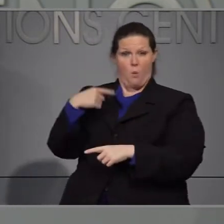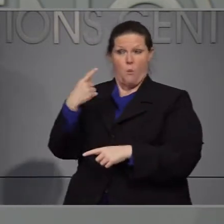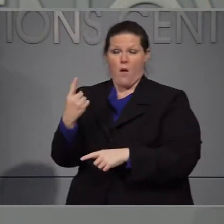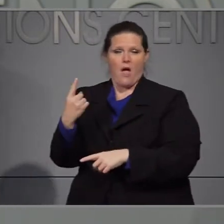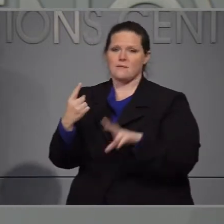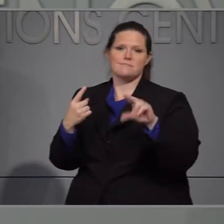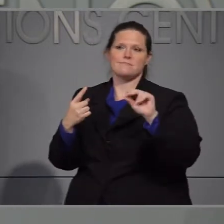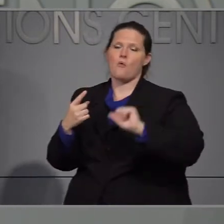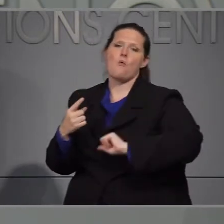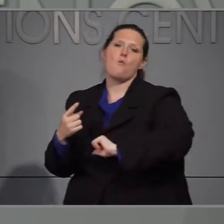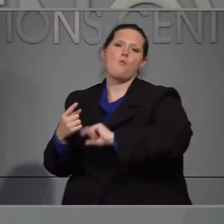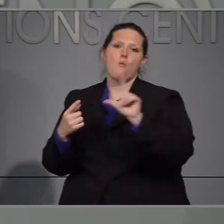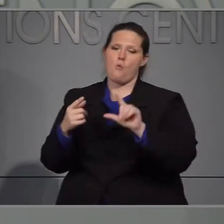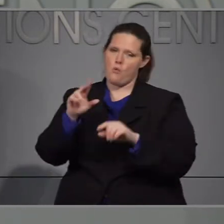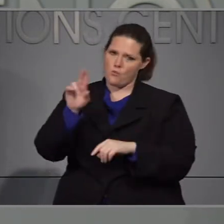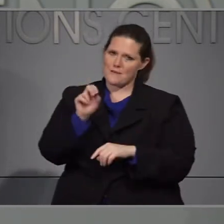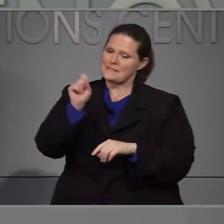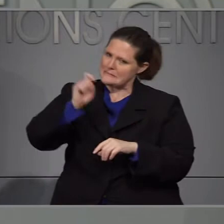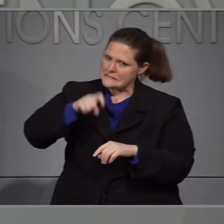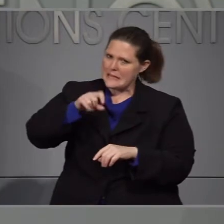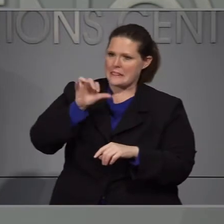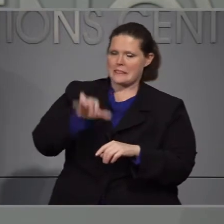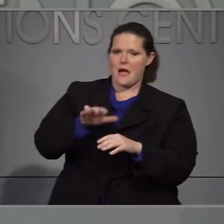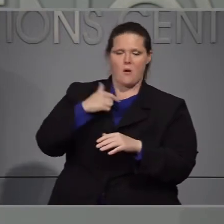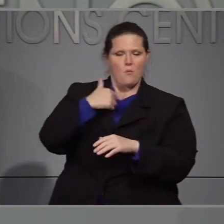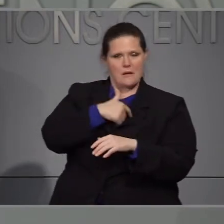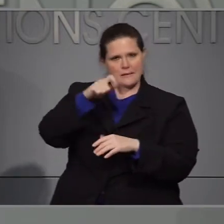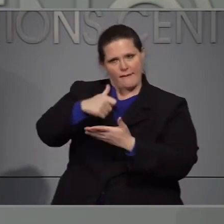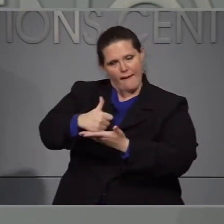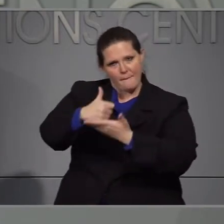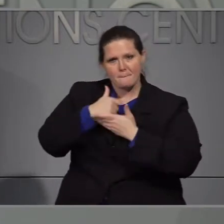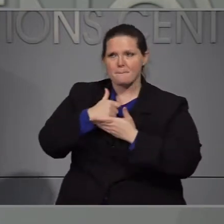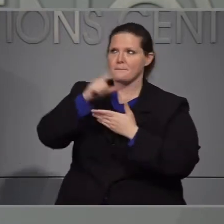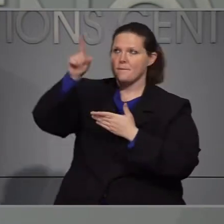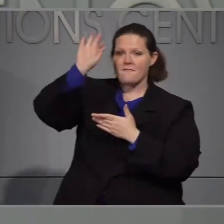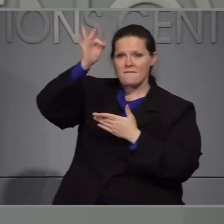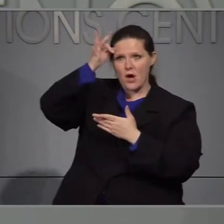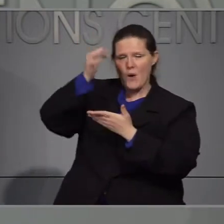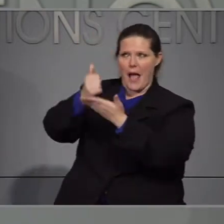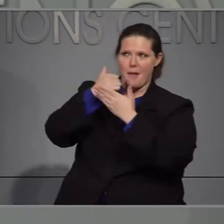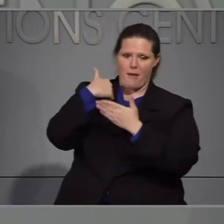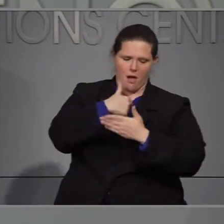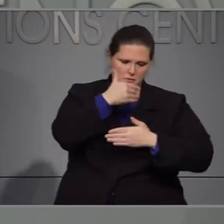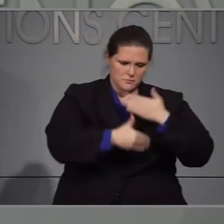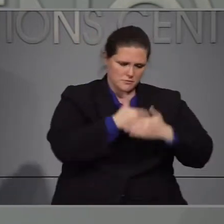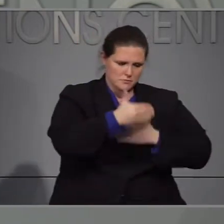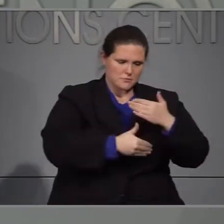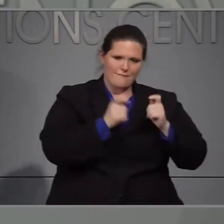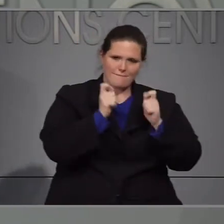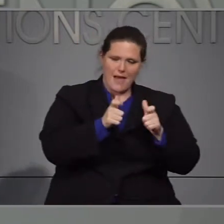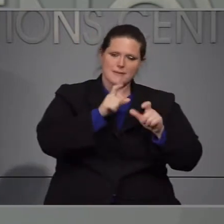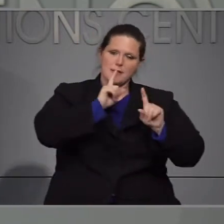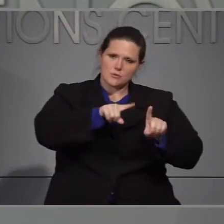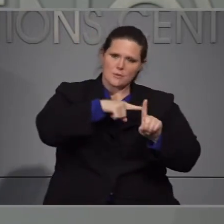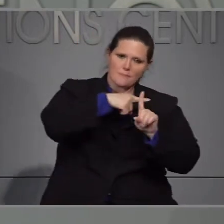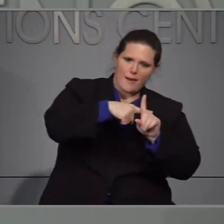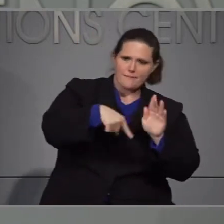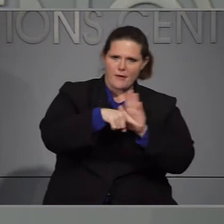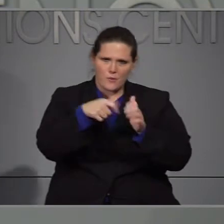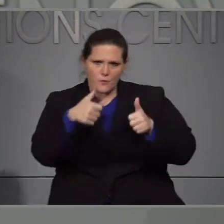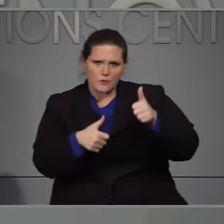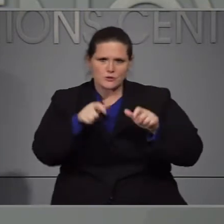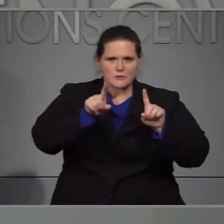y nuevamente necesitamos liderazgo federal para poder. Toma a realizar pruebas más rápidas